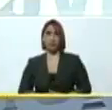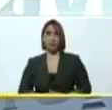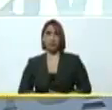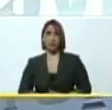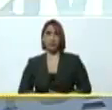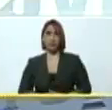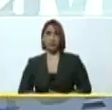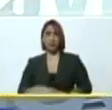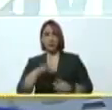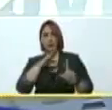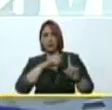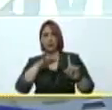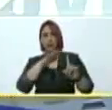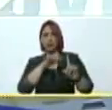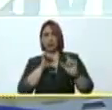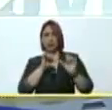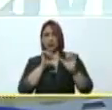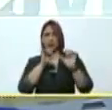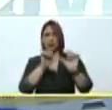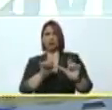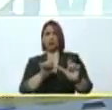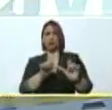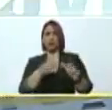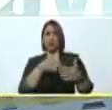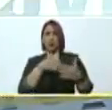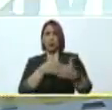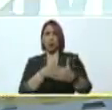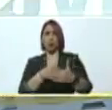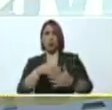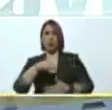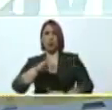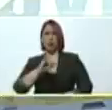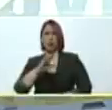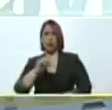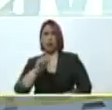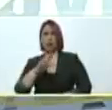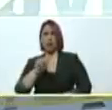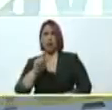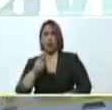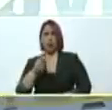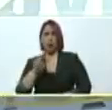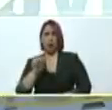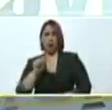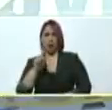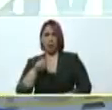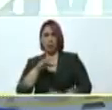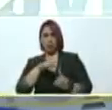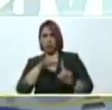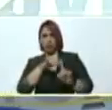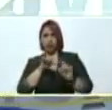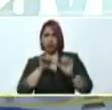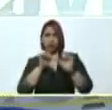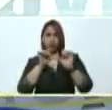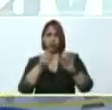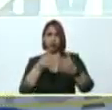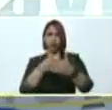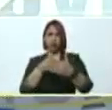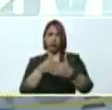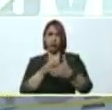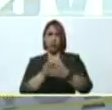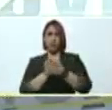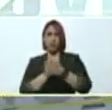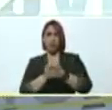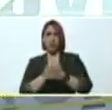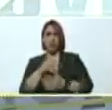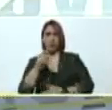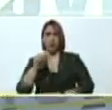la conspiración permanente contra Nicaragua, conspiración permanente contra el hermano Daniel Ortega,